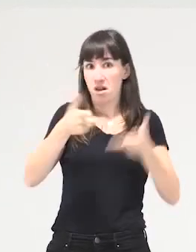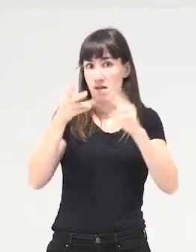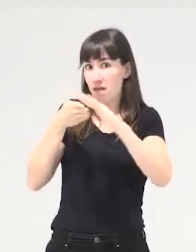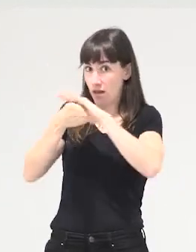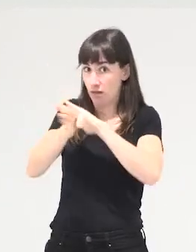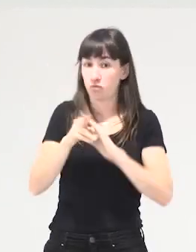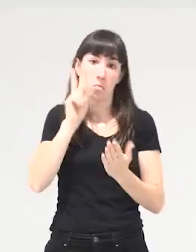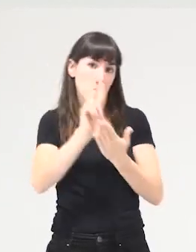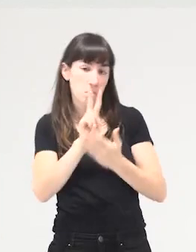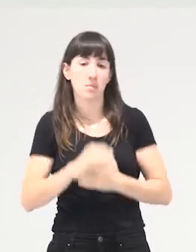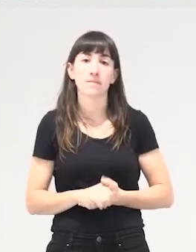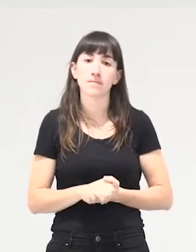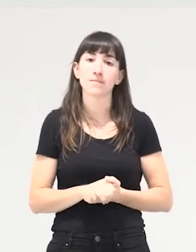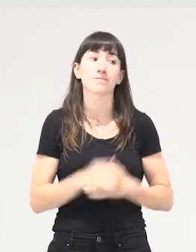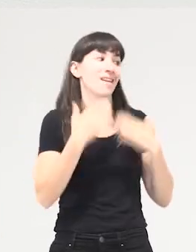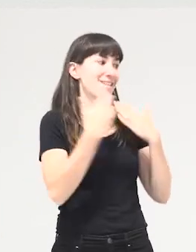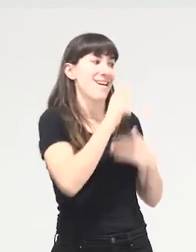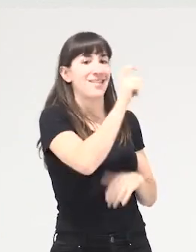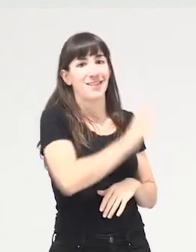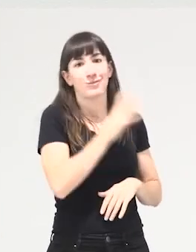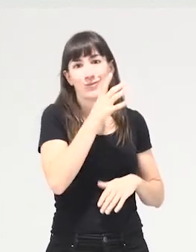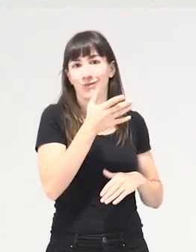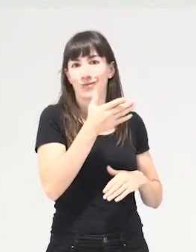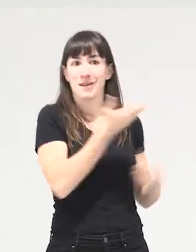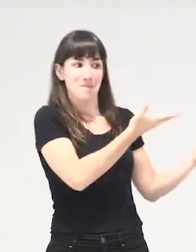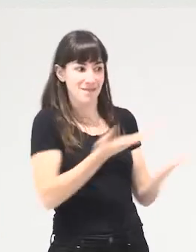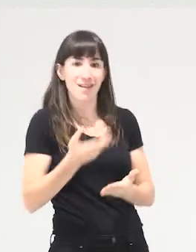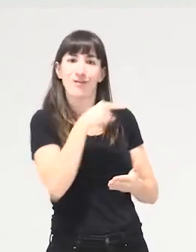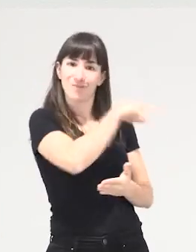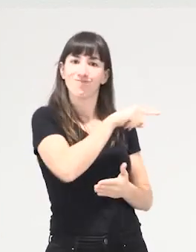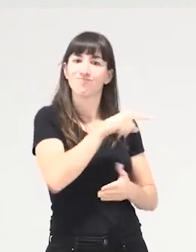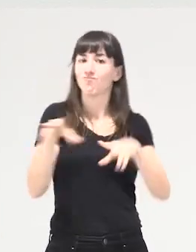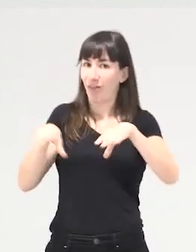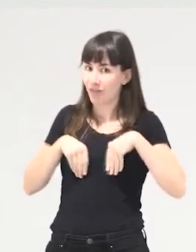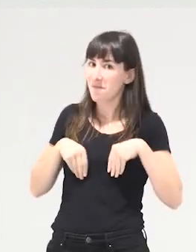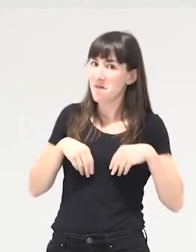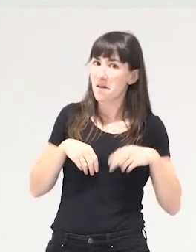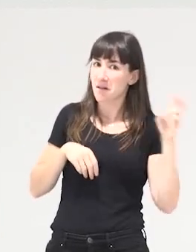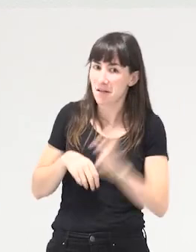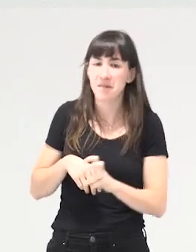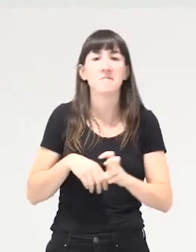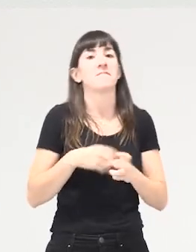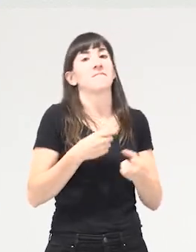Y, bueno, pues gracias a Maya por aceptar la invitación de participar en esta ponencia y, nada, pues no me voy a enrollar más.